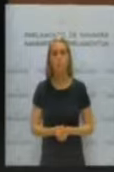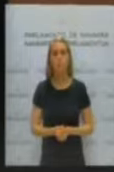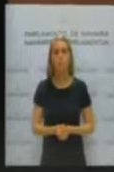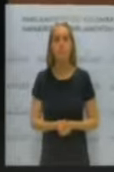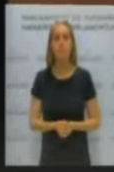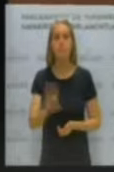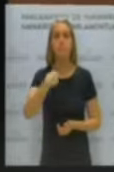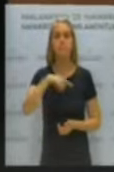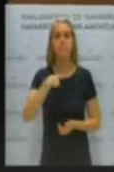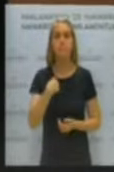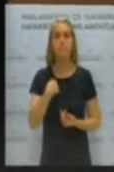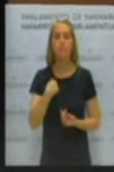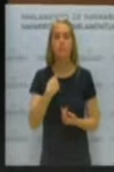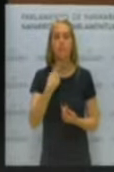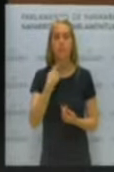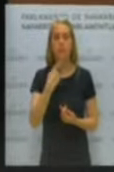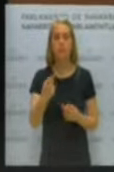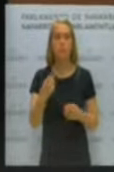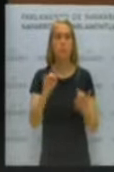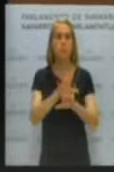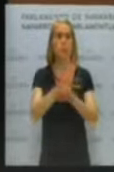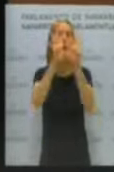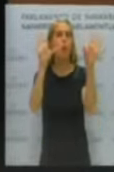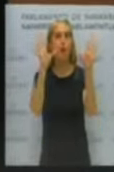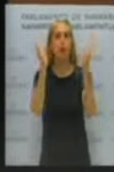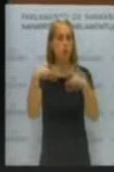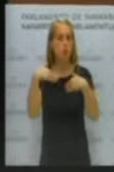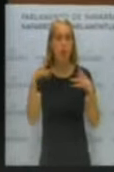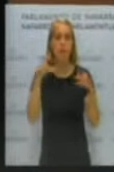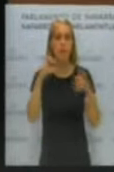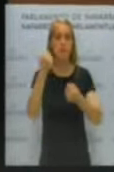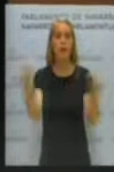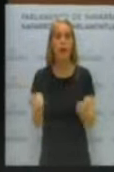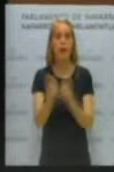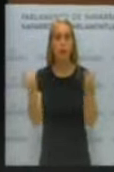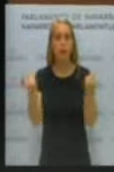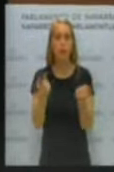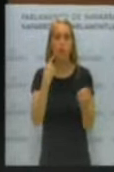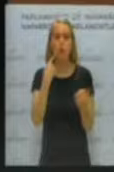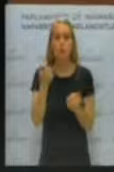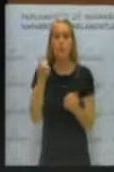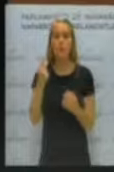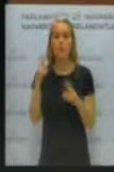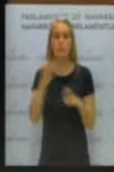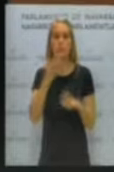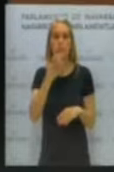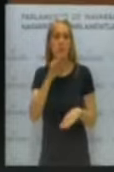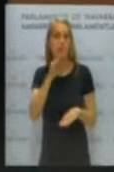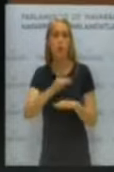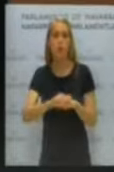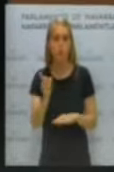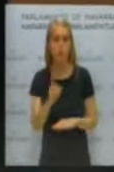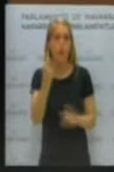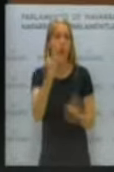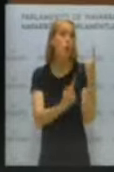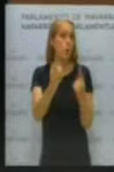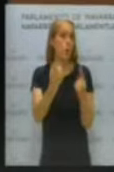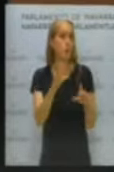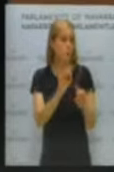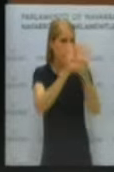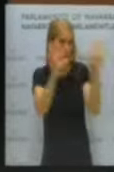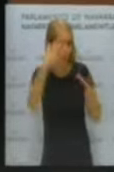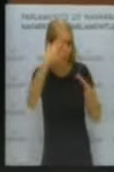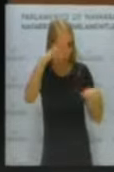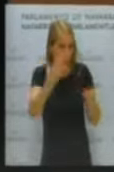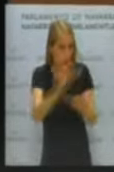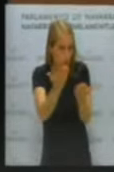Decimos, no se delimita con claridad en qué consisten las acciones o omisiones que suponen ese incumplimiento. En muchos casos están claras, son evidentes,